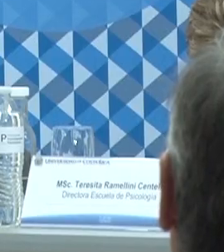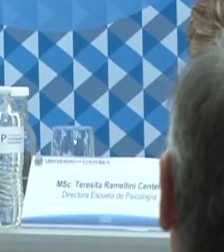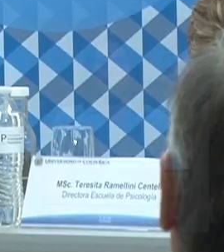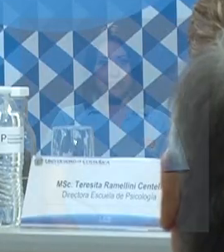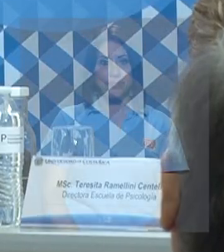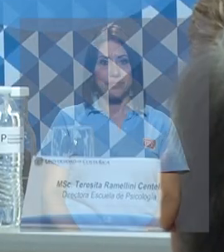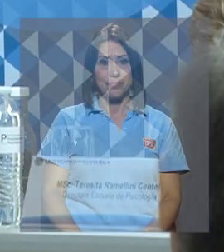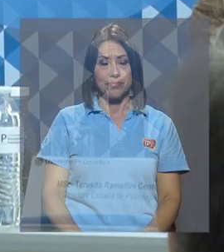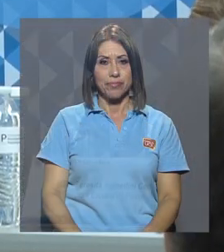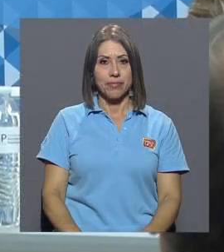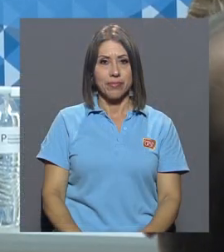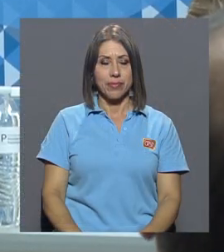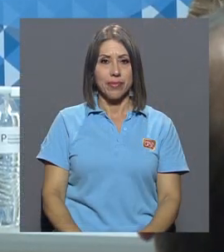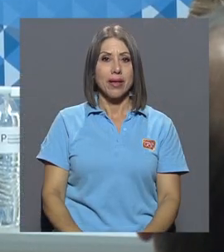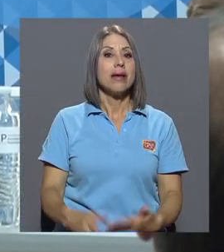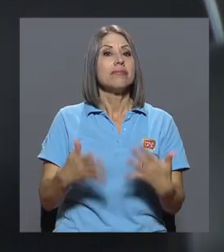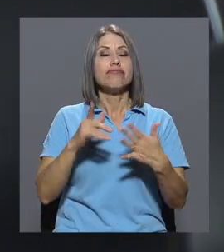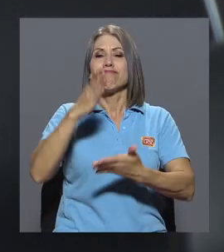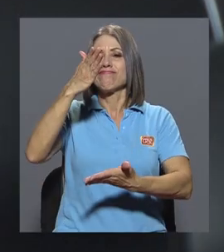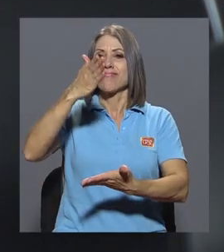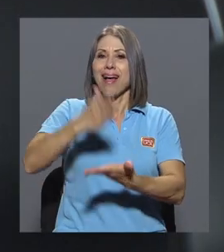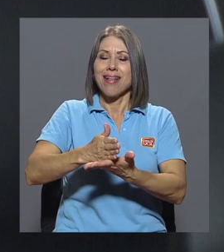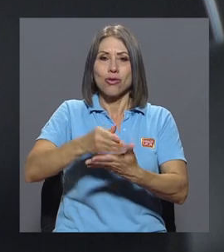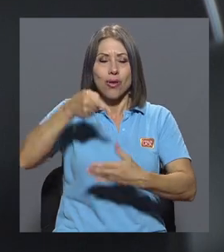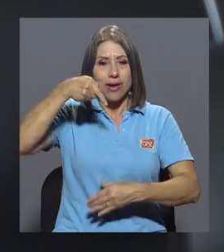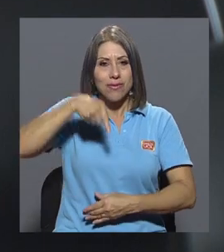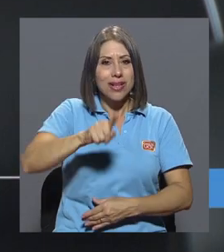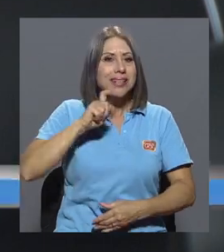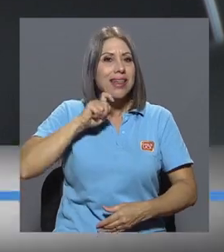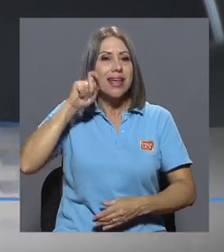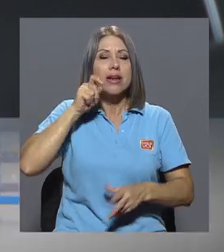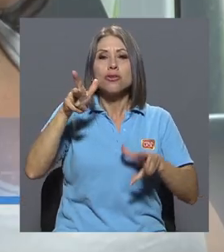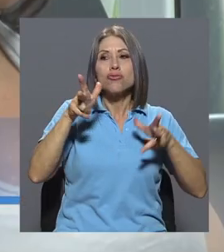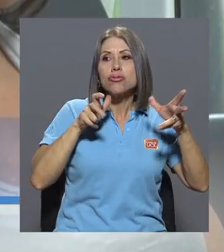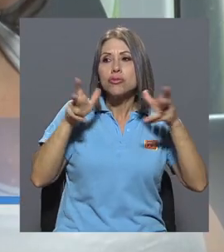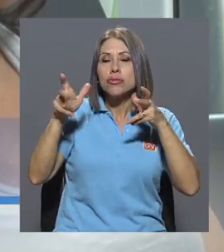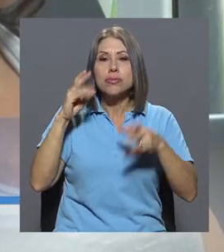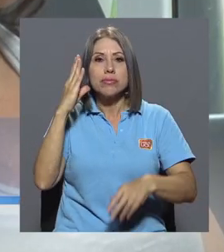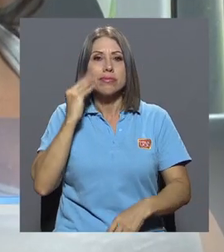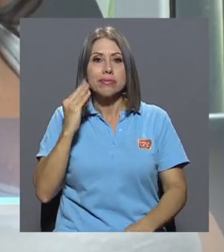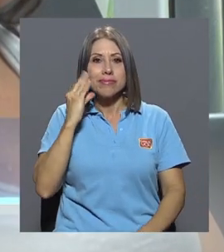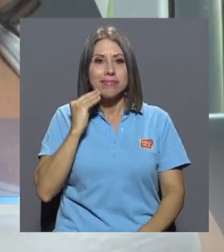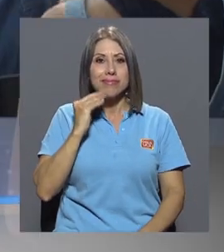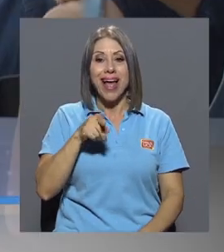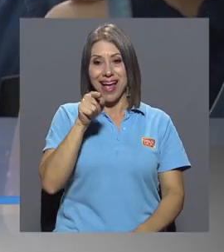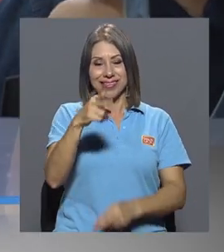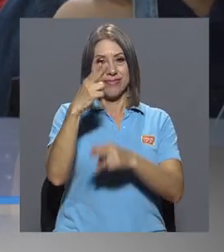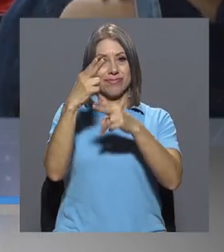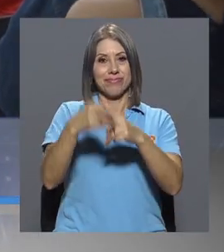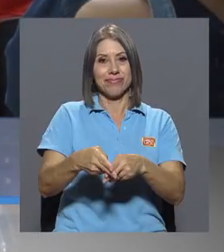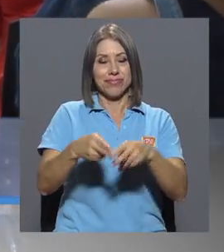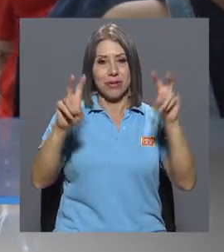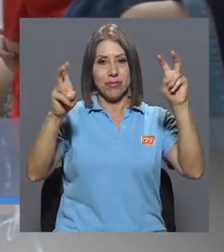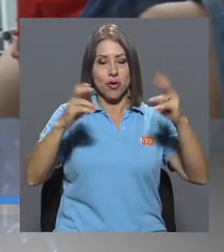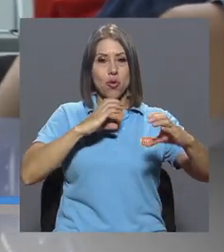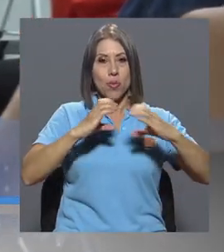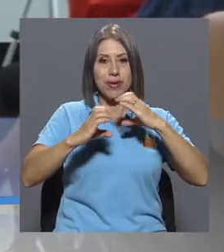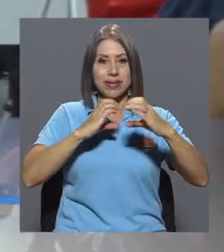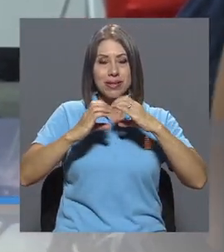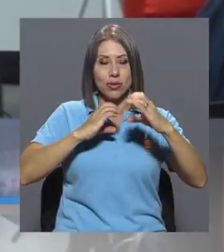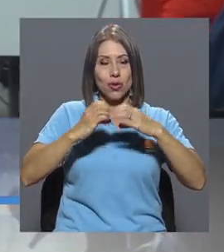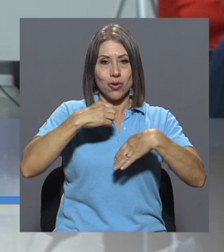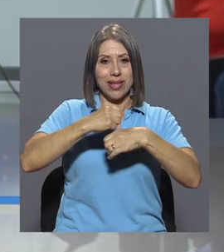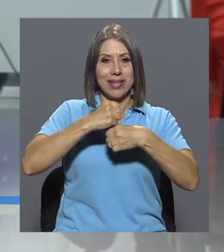Hacia un alto a las violencias de género, escuchando experiencias. Así se llamó el conversatorio que el Instituto de